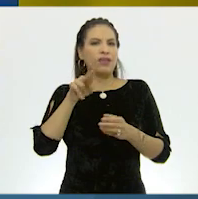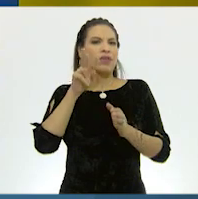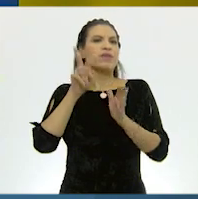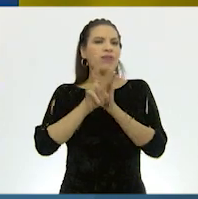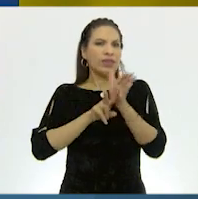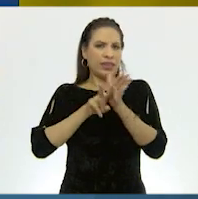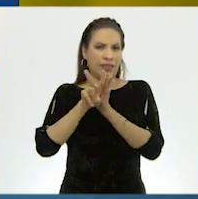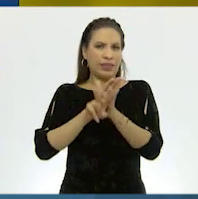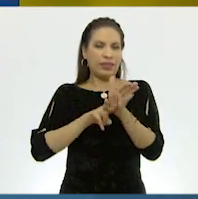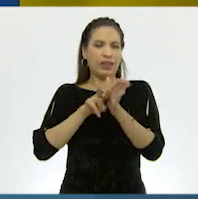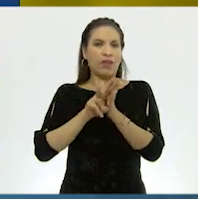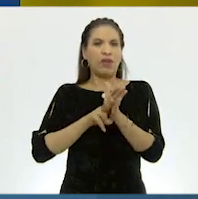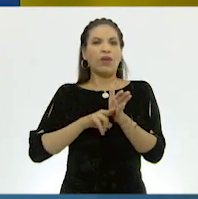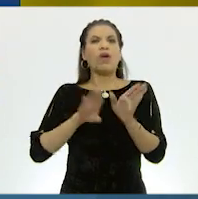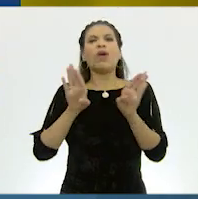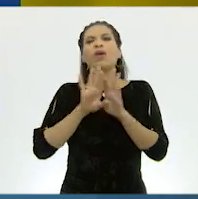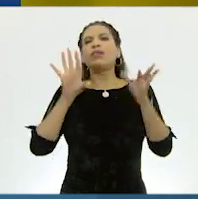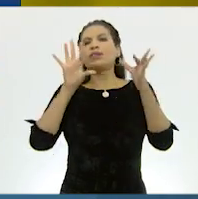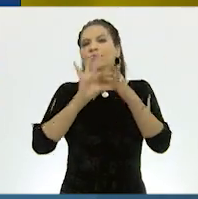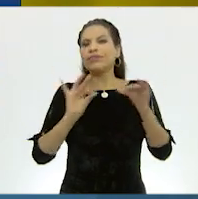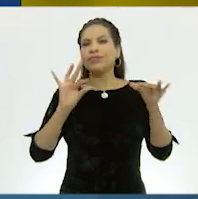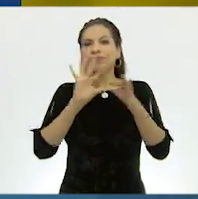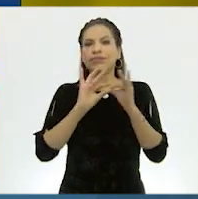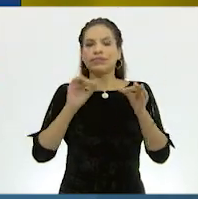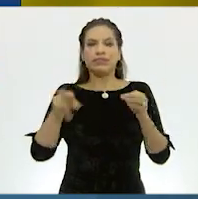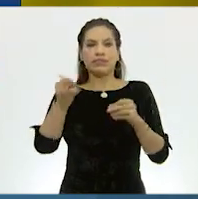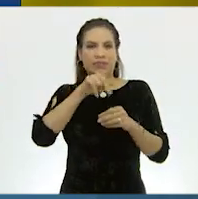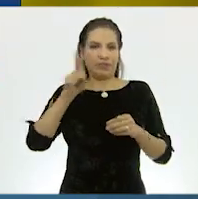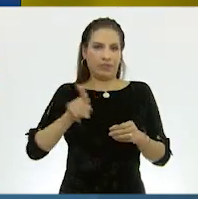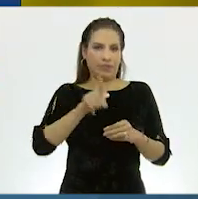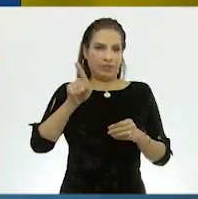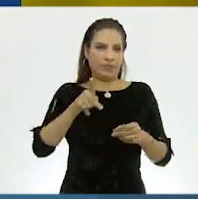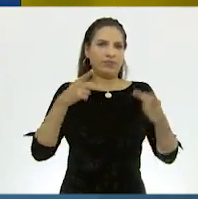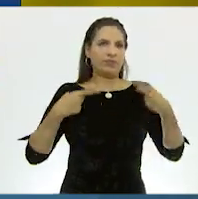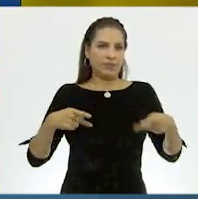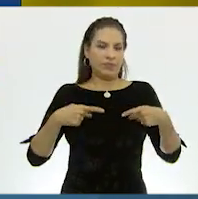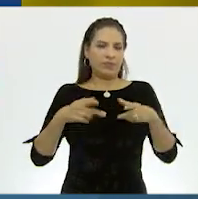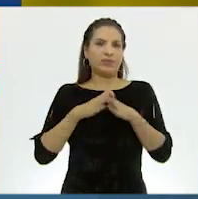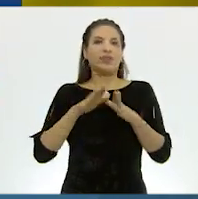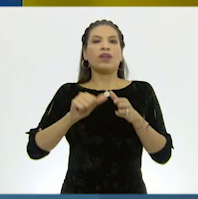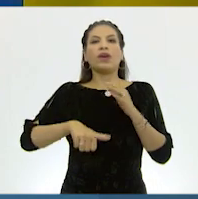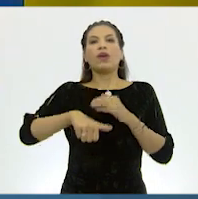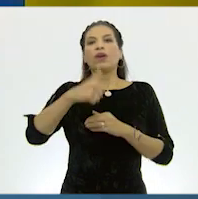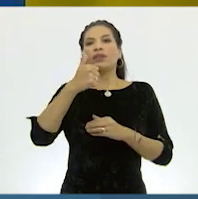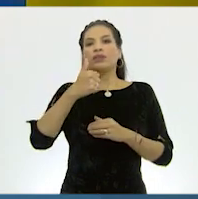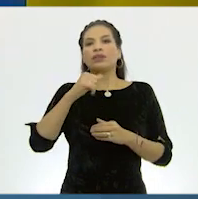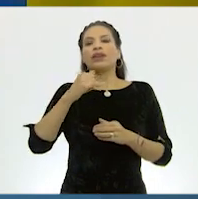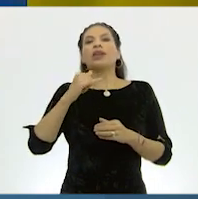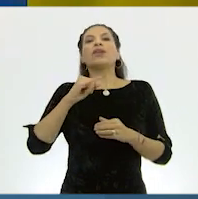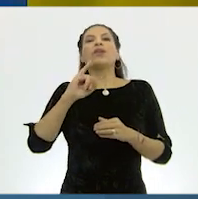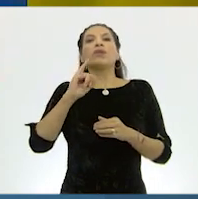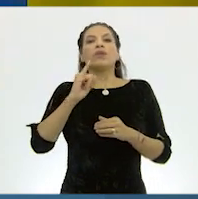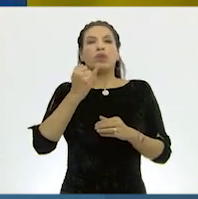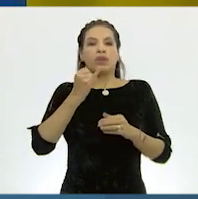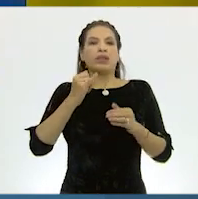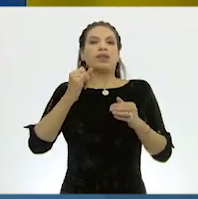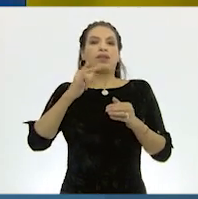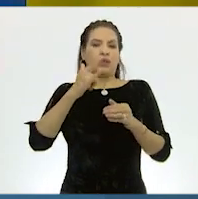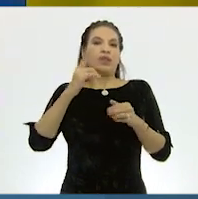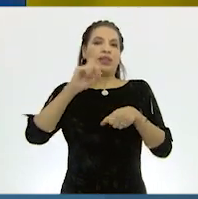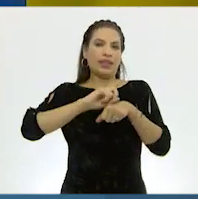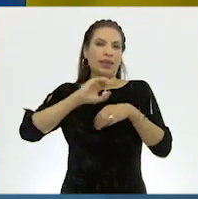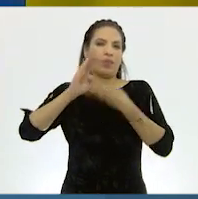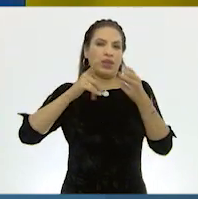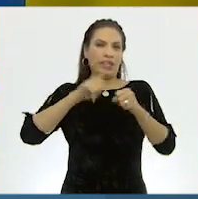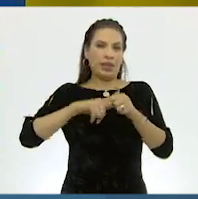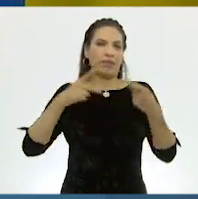video que nos da una breve reseña sobre la población y que refiere al 11 de julio, Día Mundial de la Población.